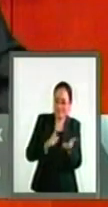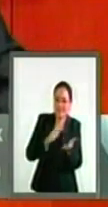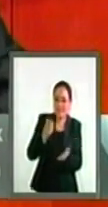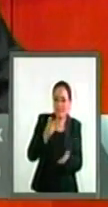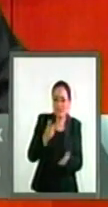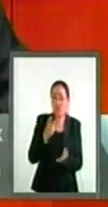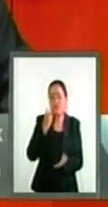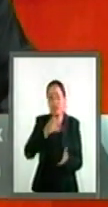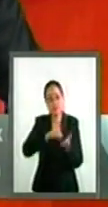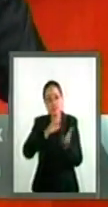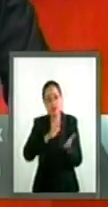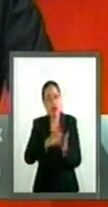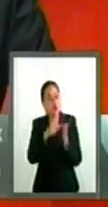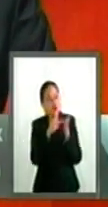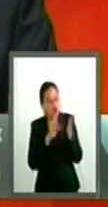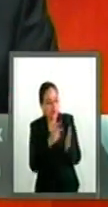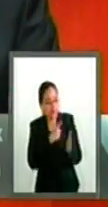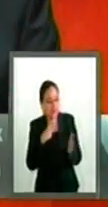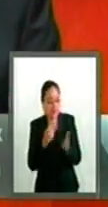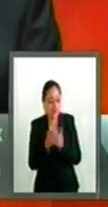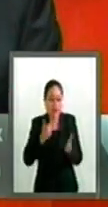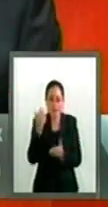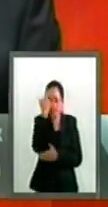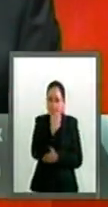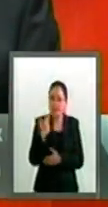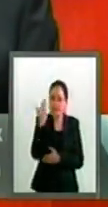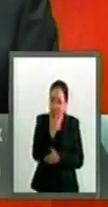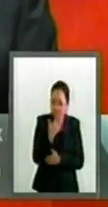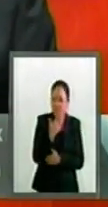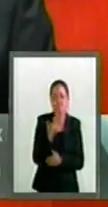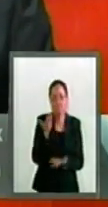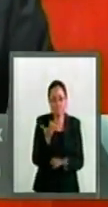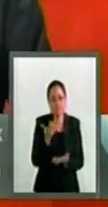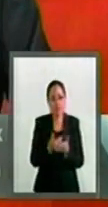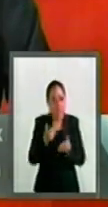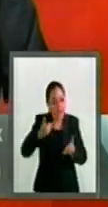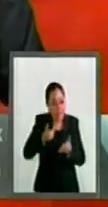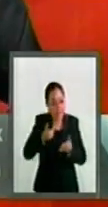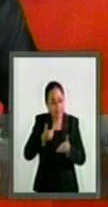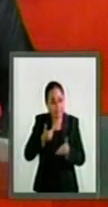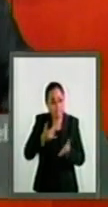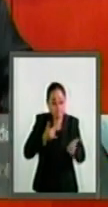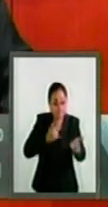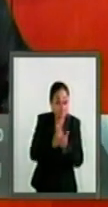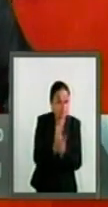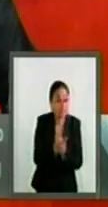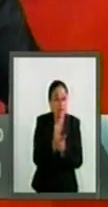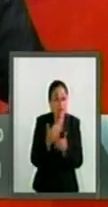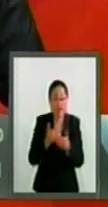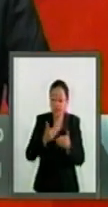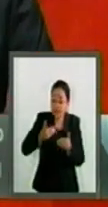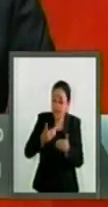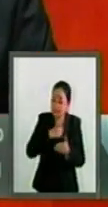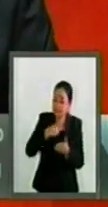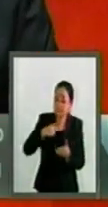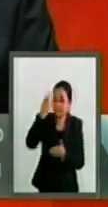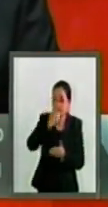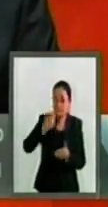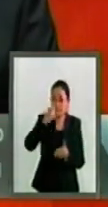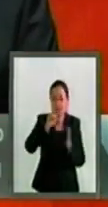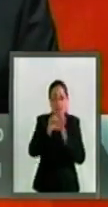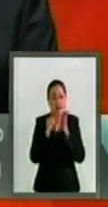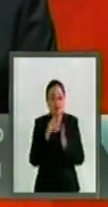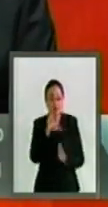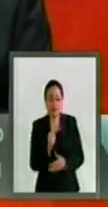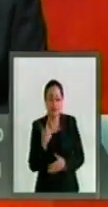revisión constitucional como preparación estratégica antes de las estructurales, perversamente, se reformó el artículo